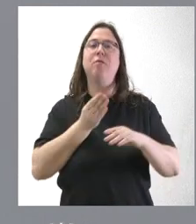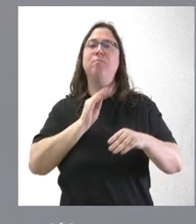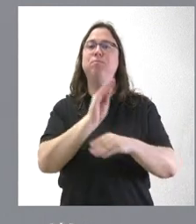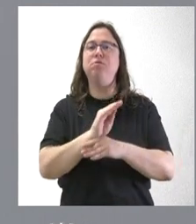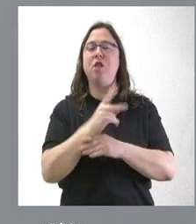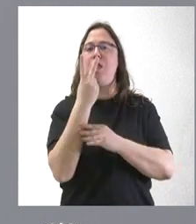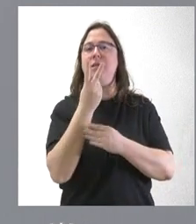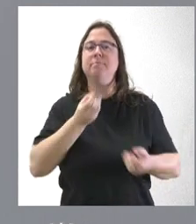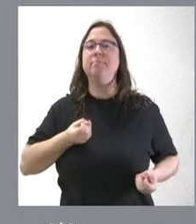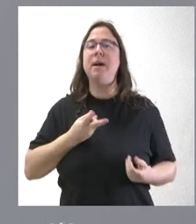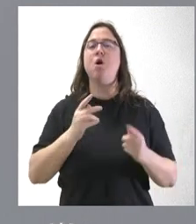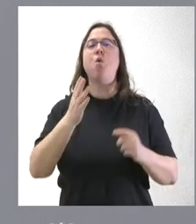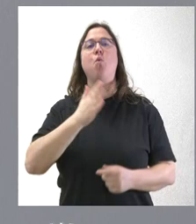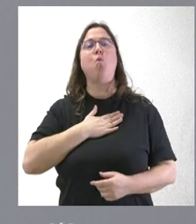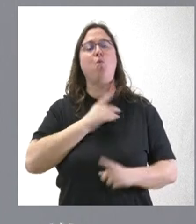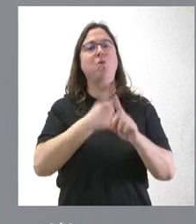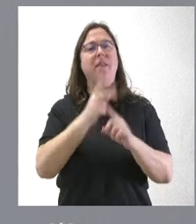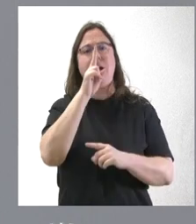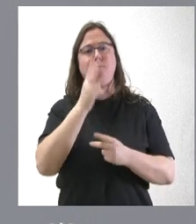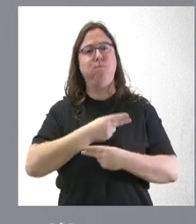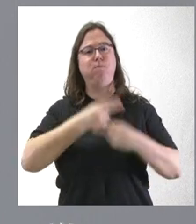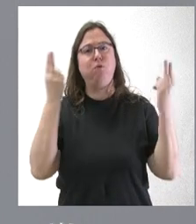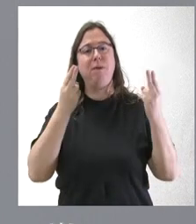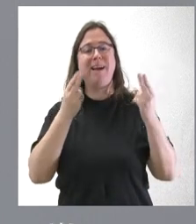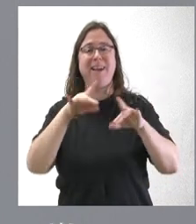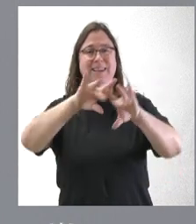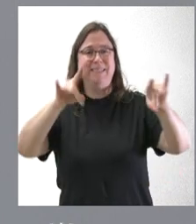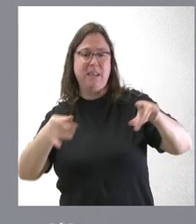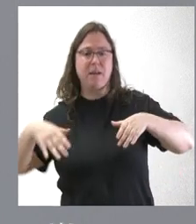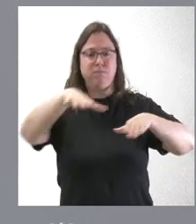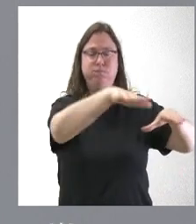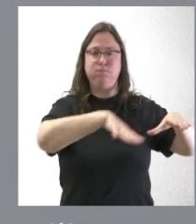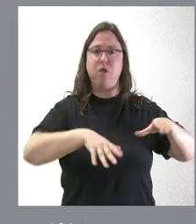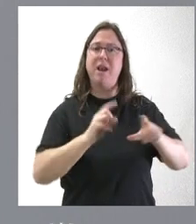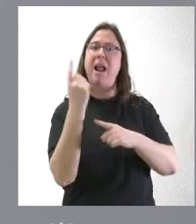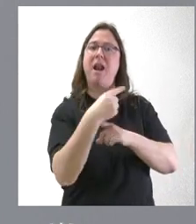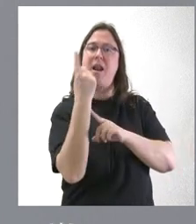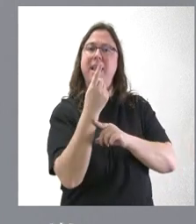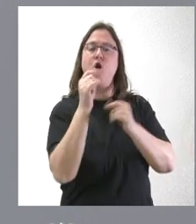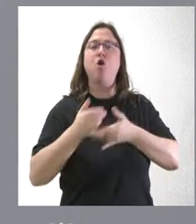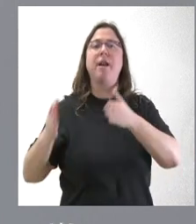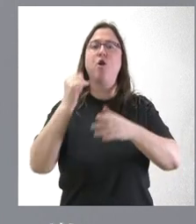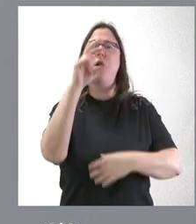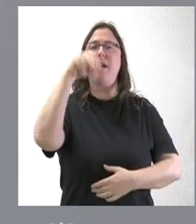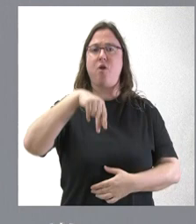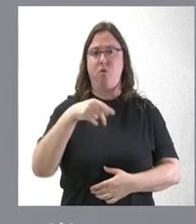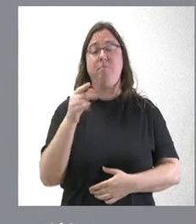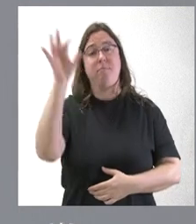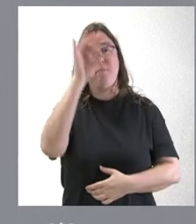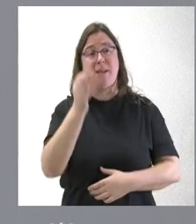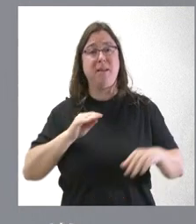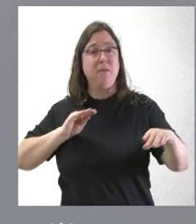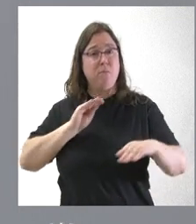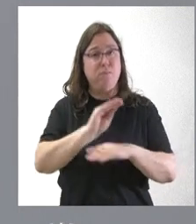declaración de utilidad pública y urgente ejecución de la concentración parcelaria en zona regable del Bajo Carrión. En Palencia estamos hablando de una inversión de